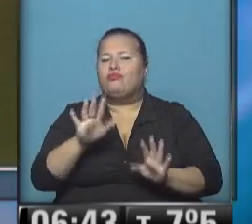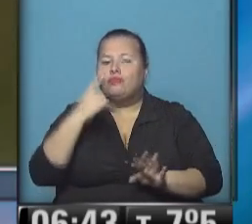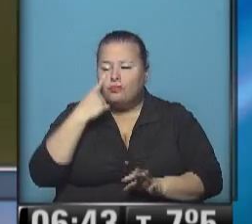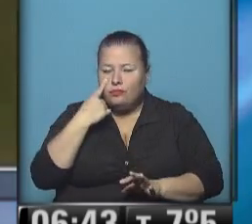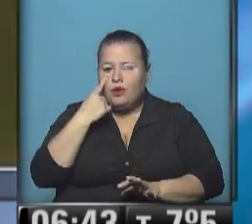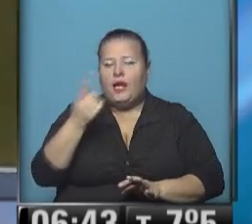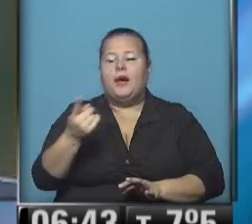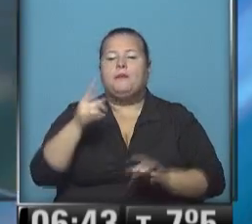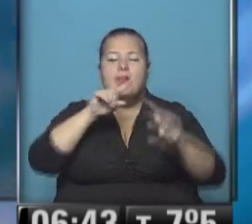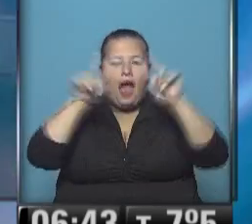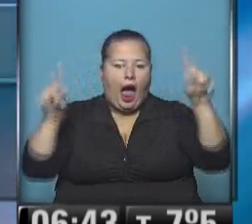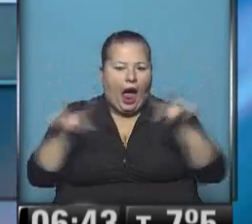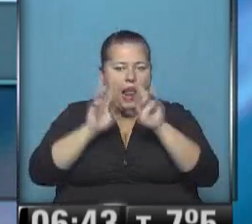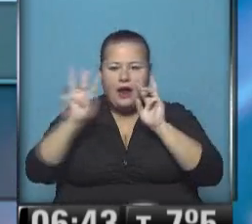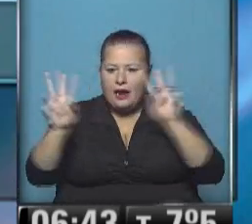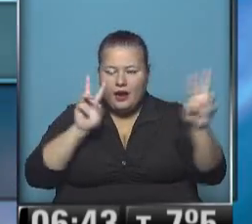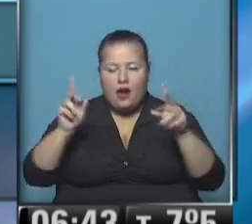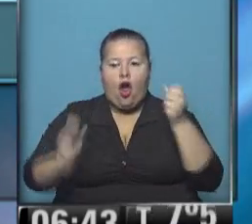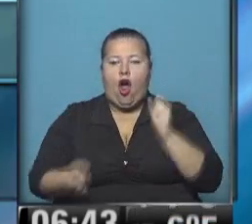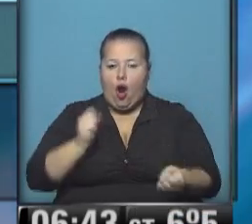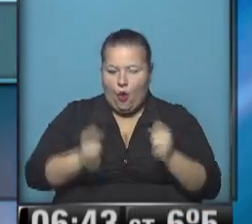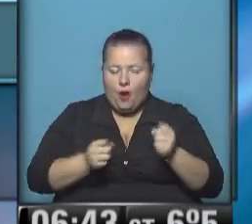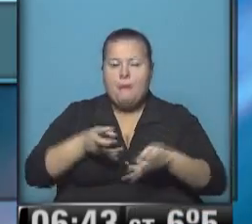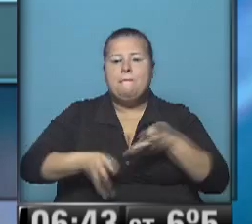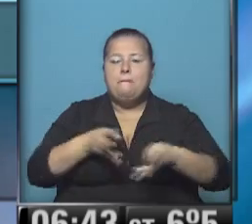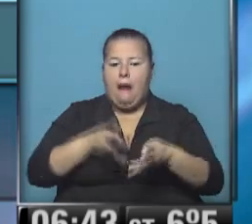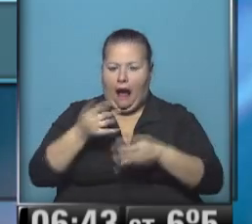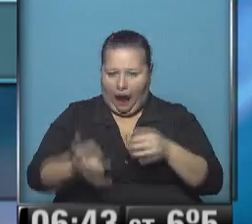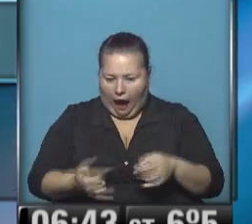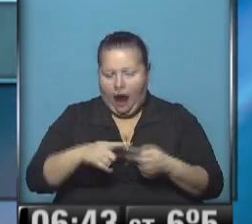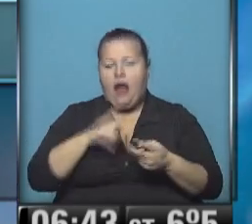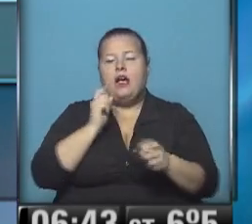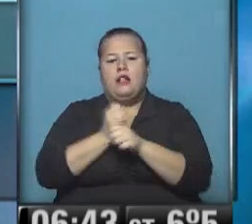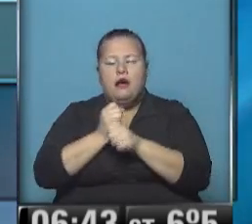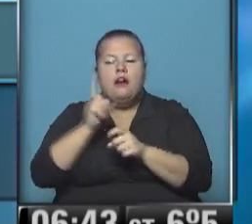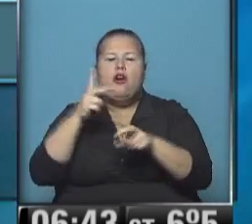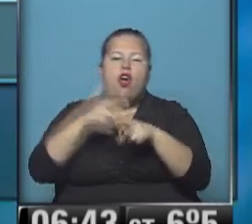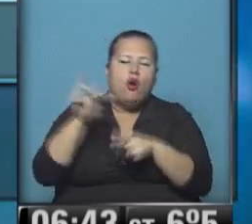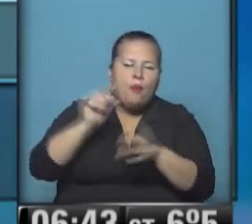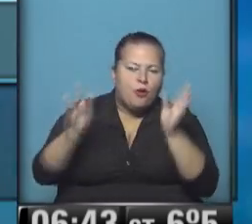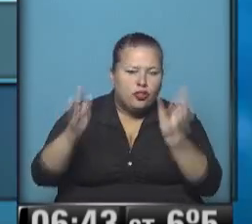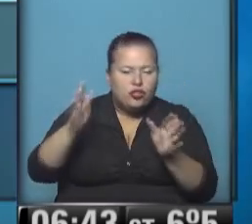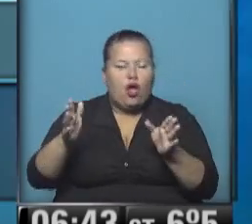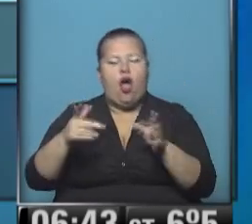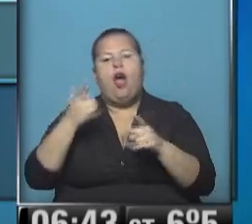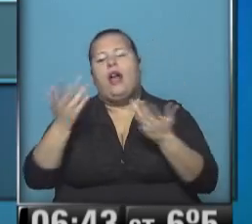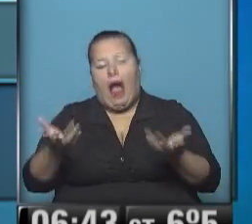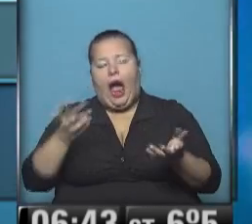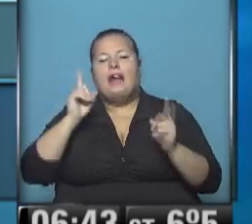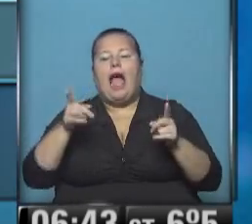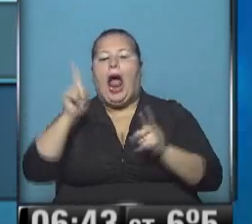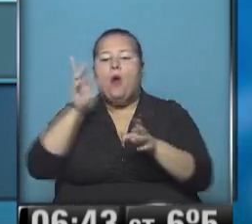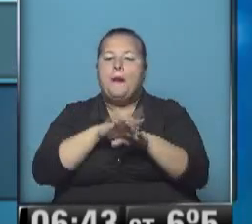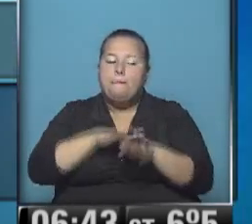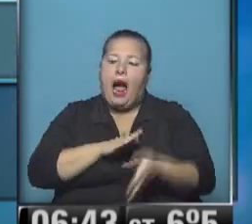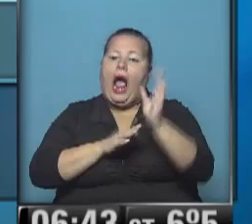las indicaciones de los obreros, máquinas trabajando, hay cortes parciales, por supuesto hay carriles